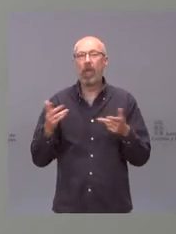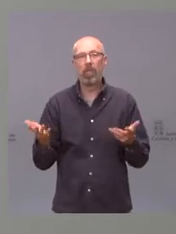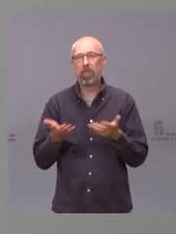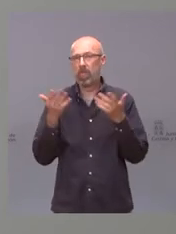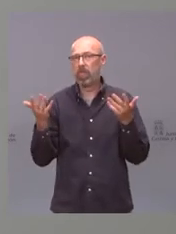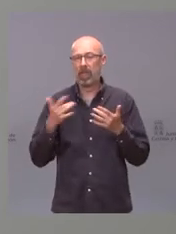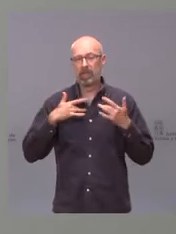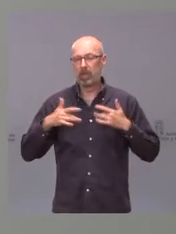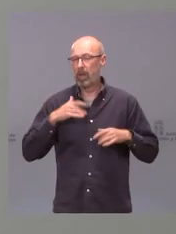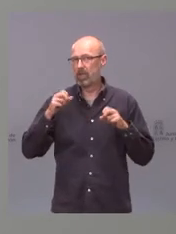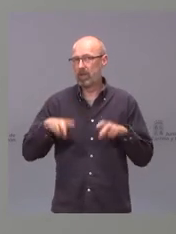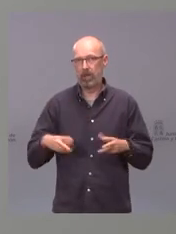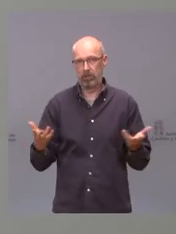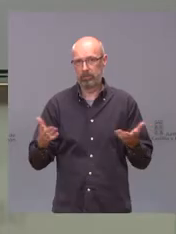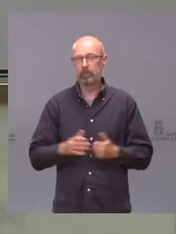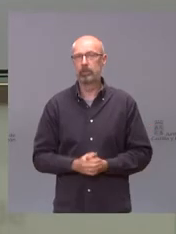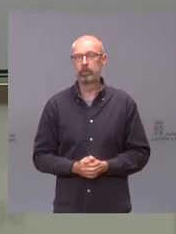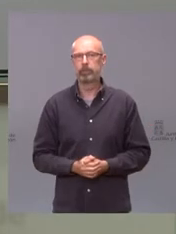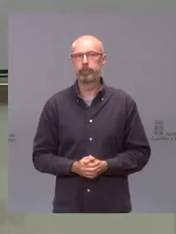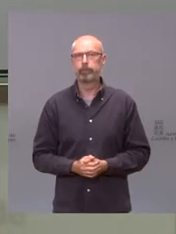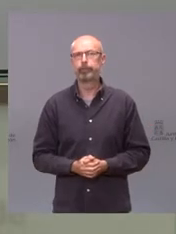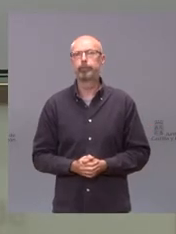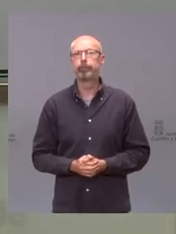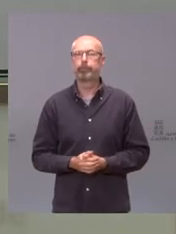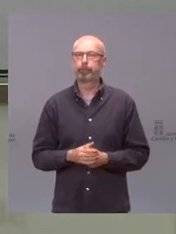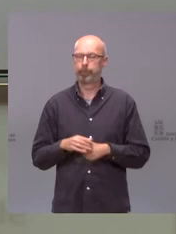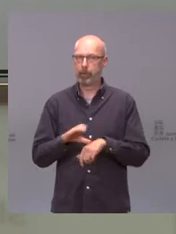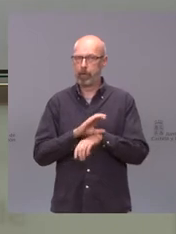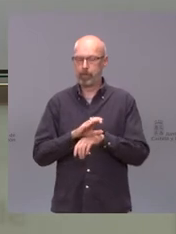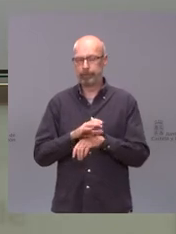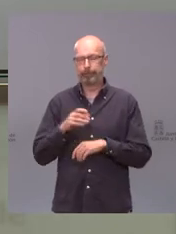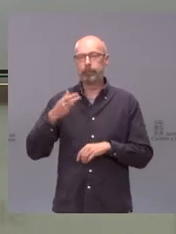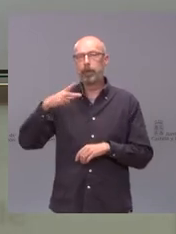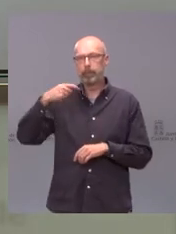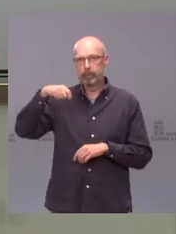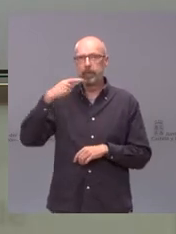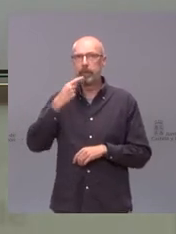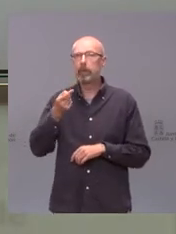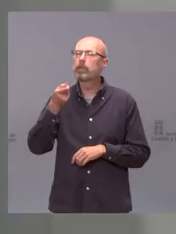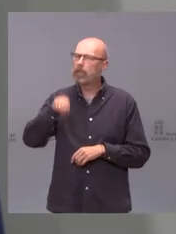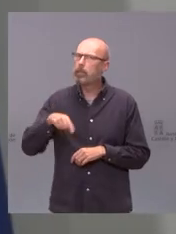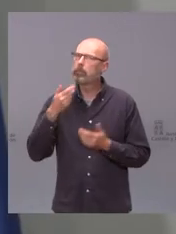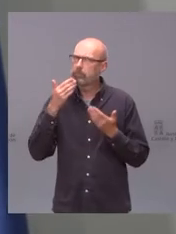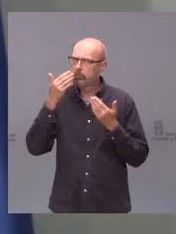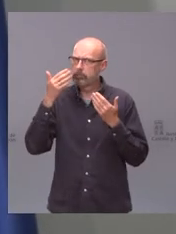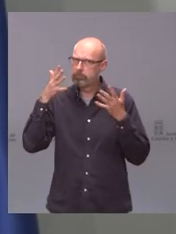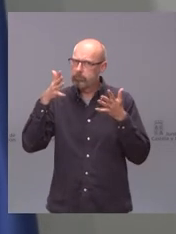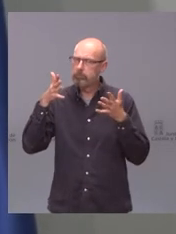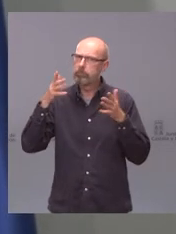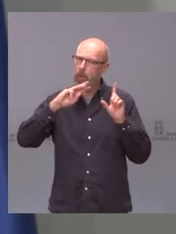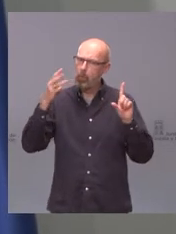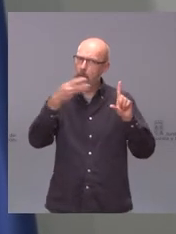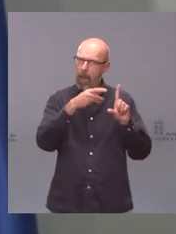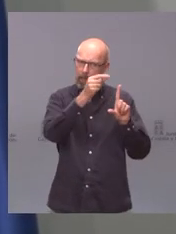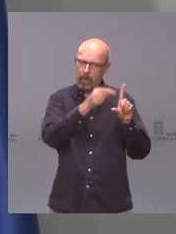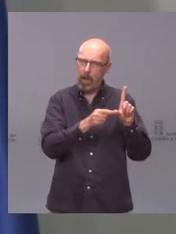asintomática. En ese propósito y también me recomiendo que lo consulten en la página porque es una de las